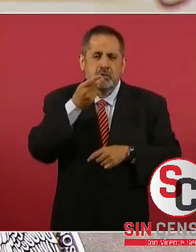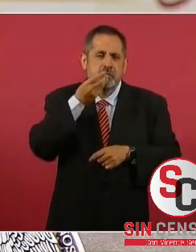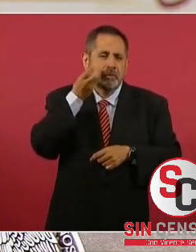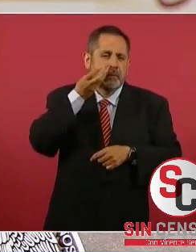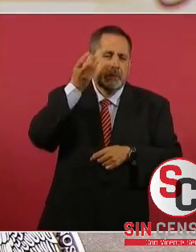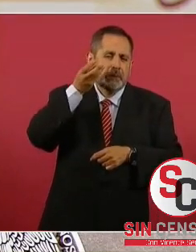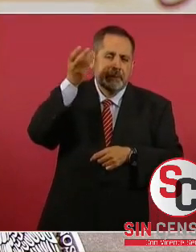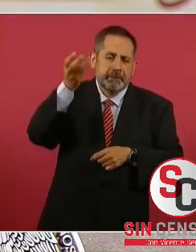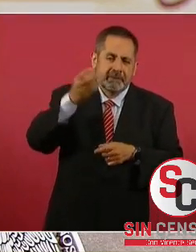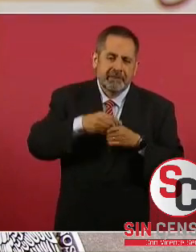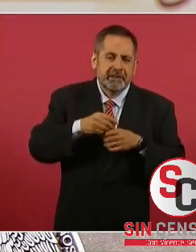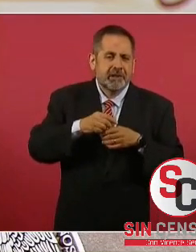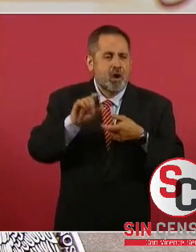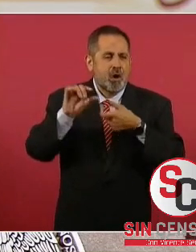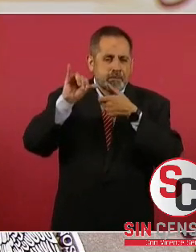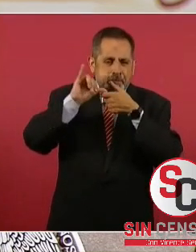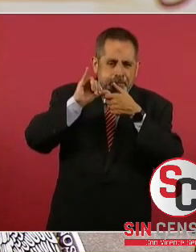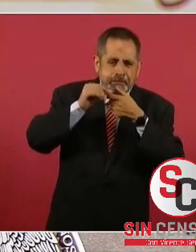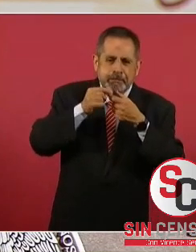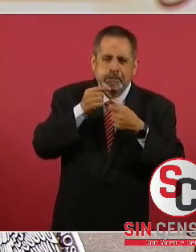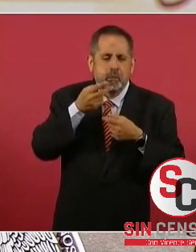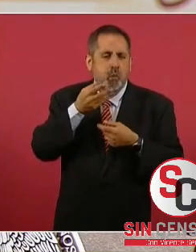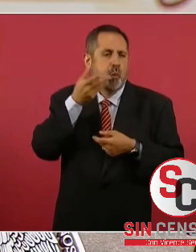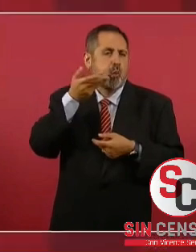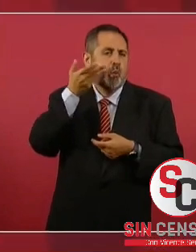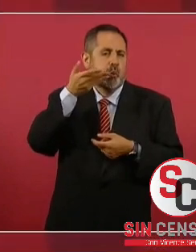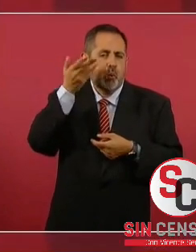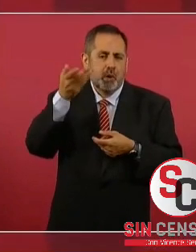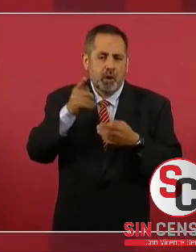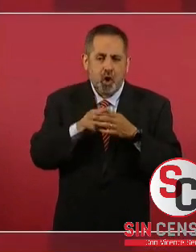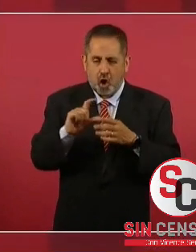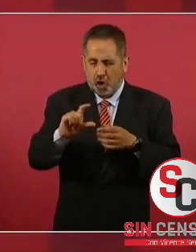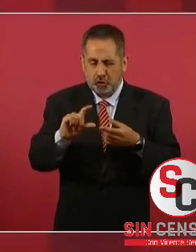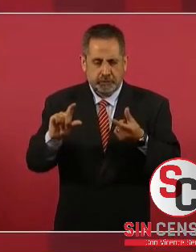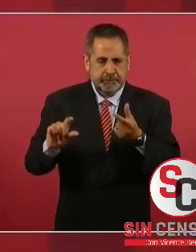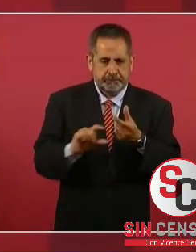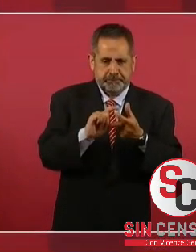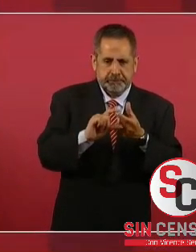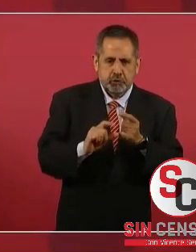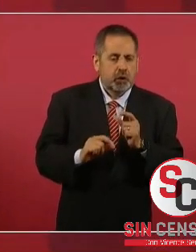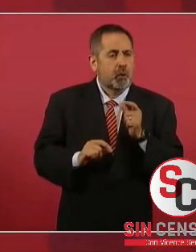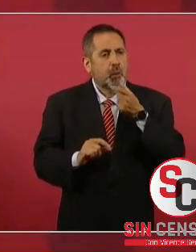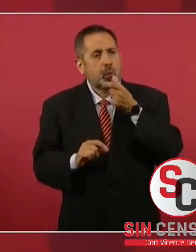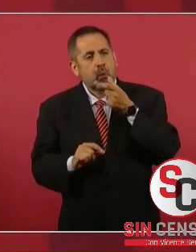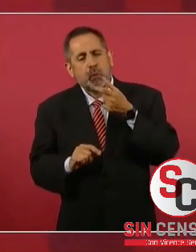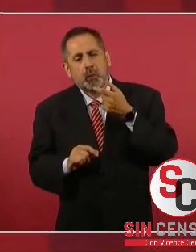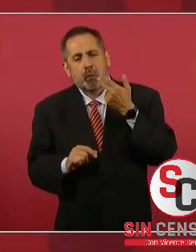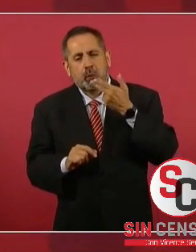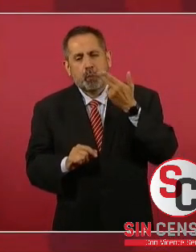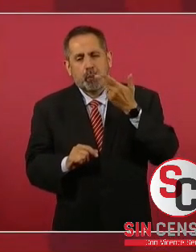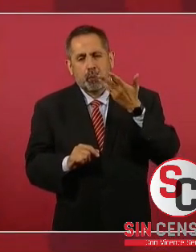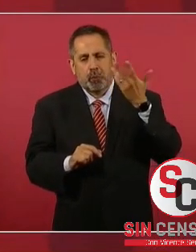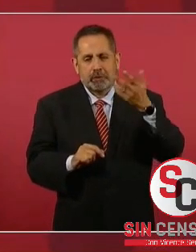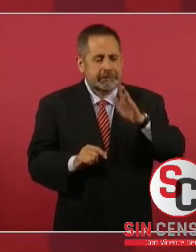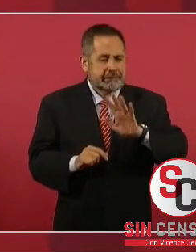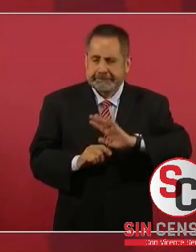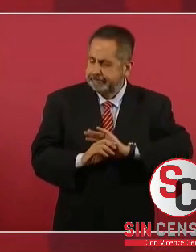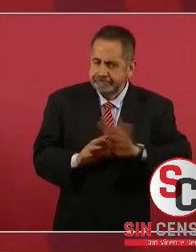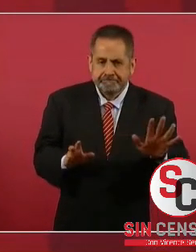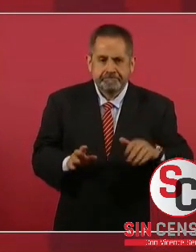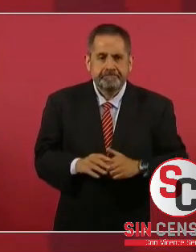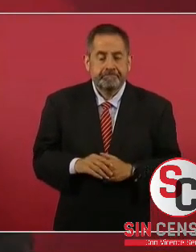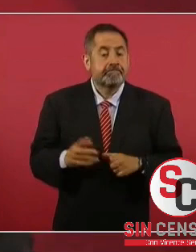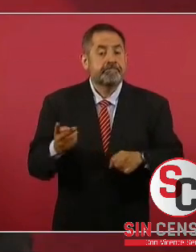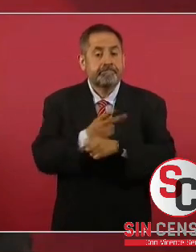sustancias como las mezclas y los cartuchos que utilizan estos dispositivos? Que tuvimos una